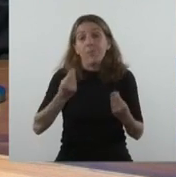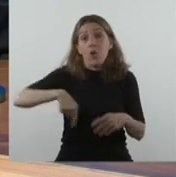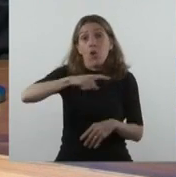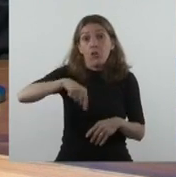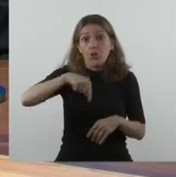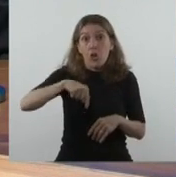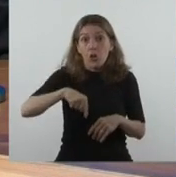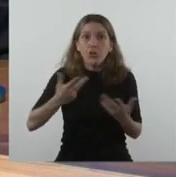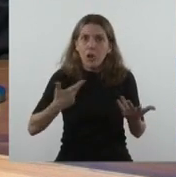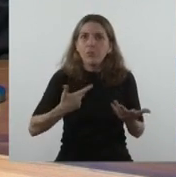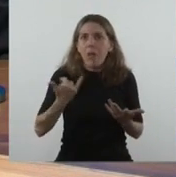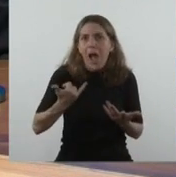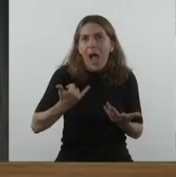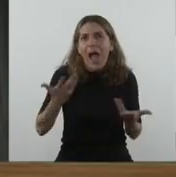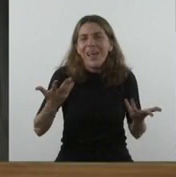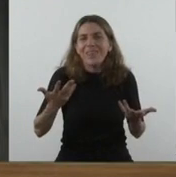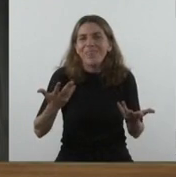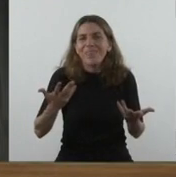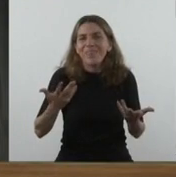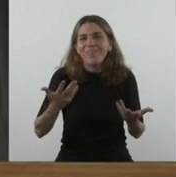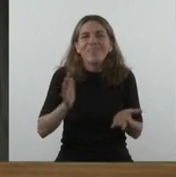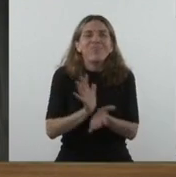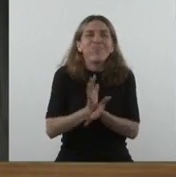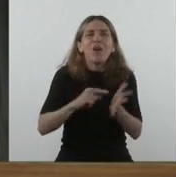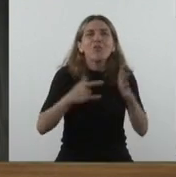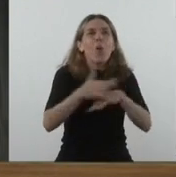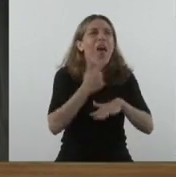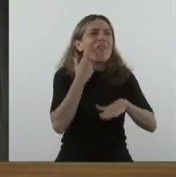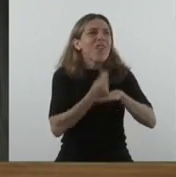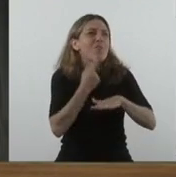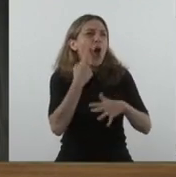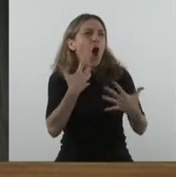nos disfrutamos en esas grandes ciudades